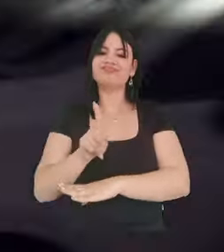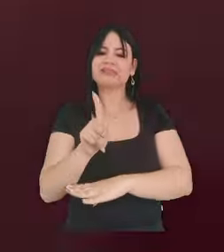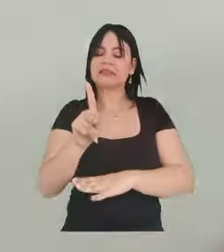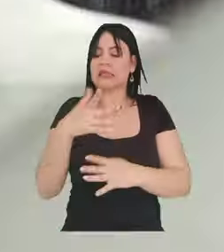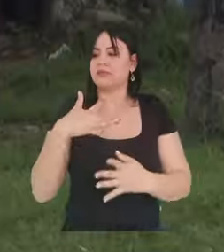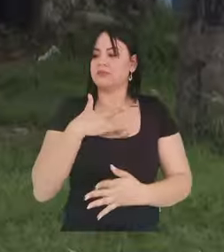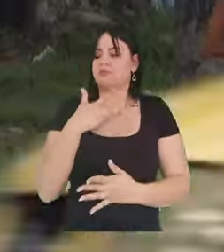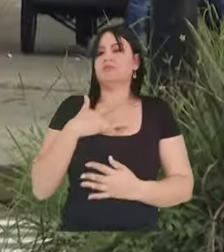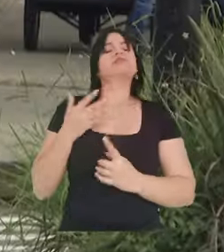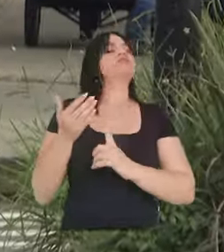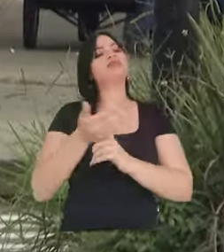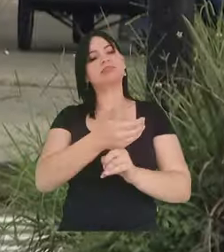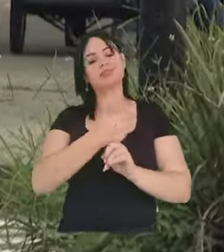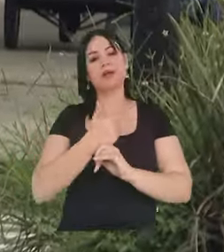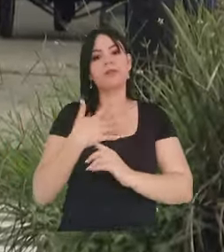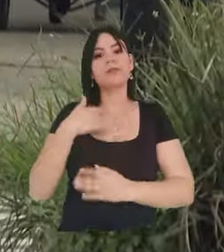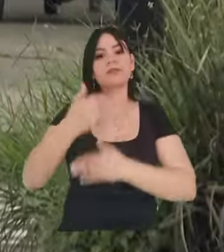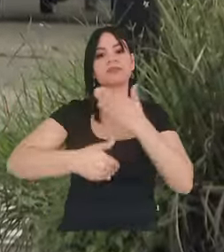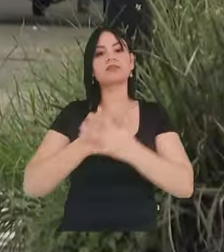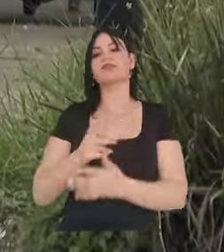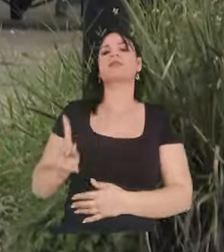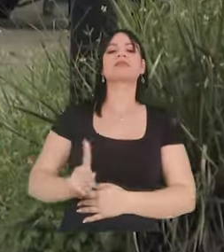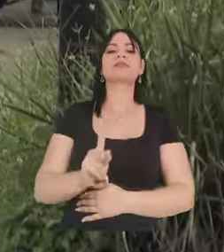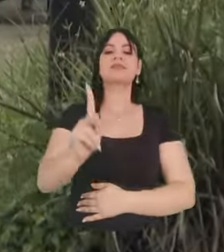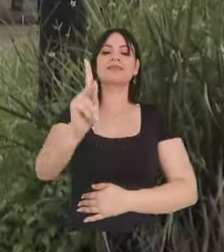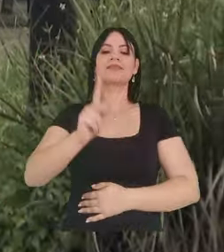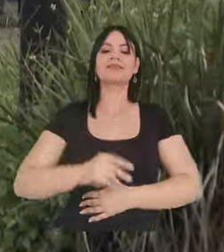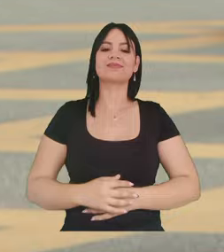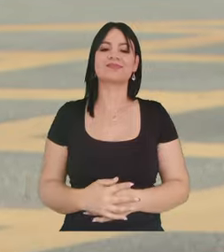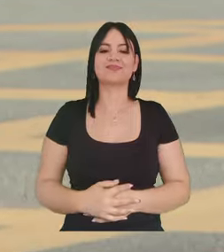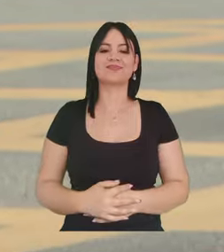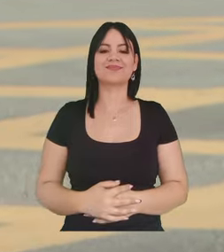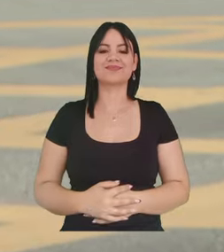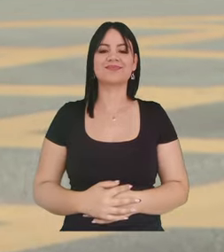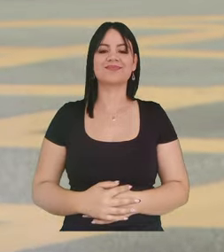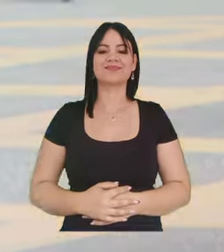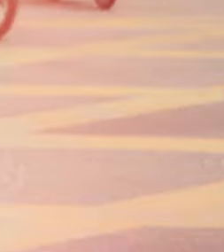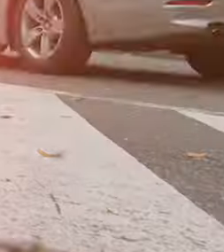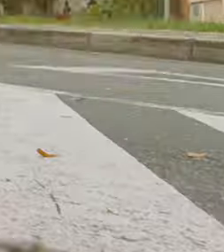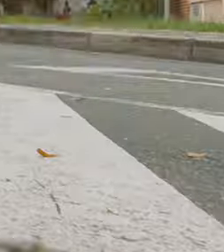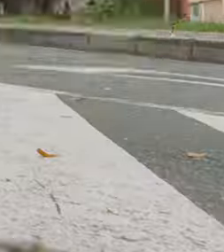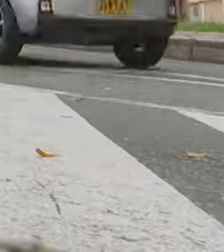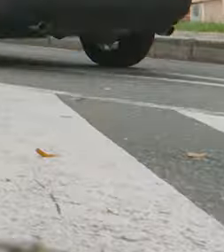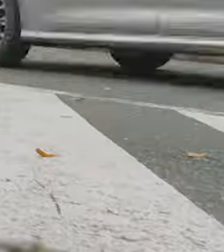peatonal para nosotros tener más seguridad para podernos transitar